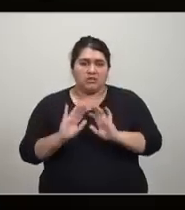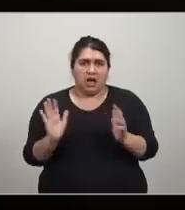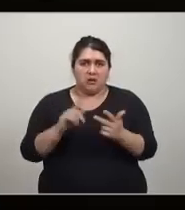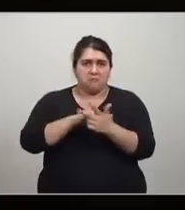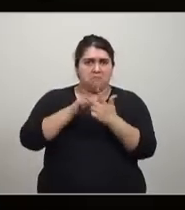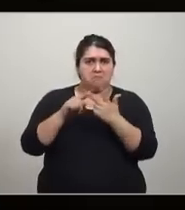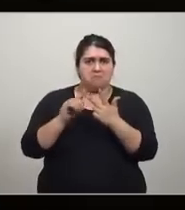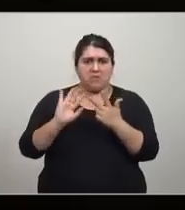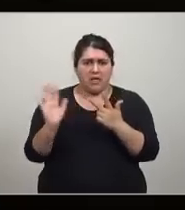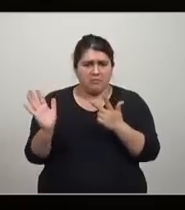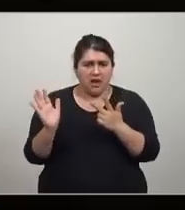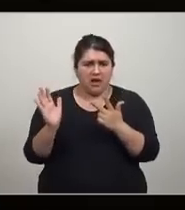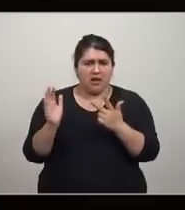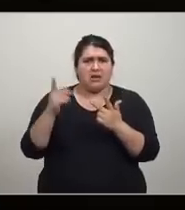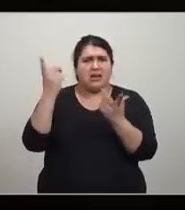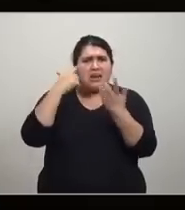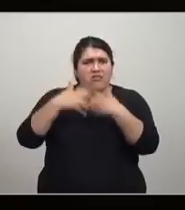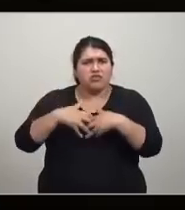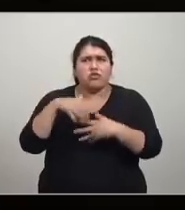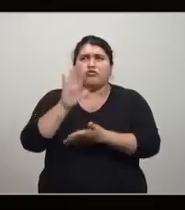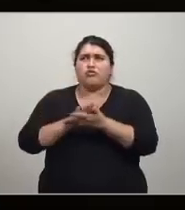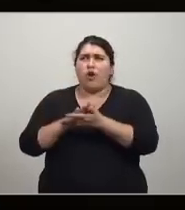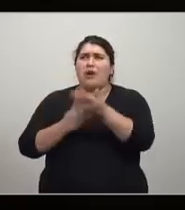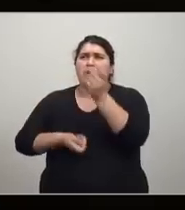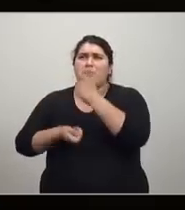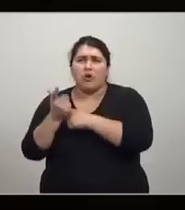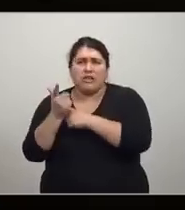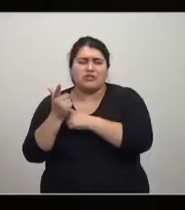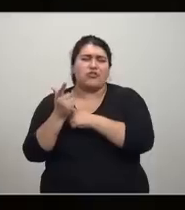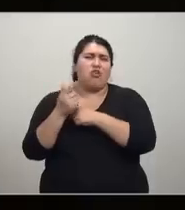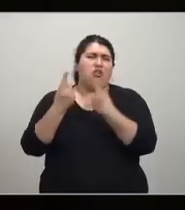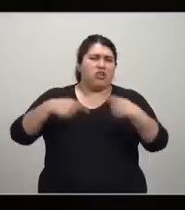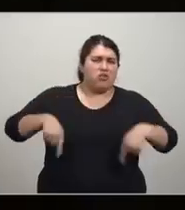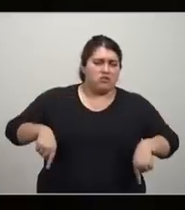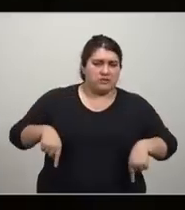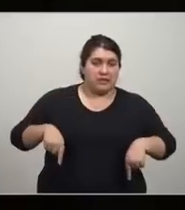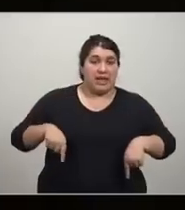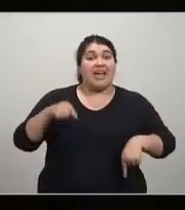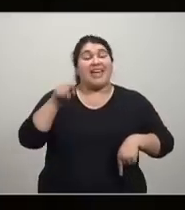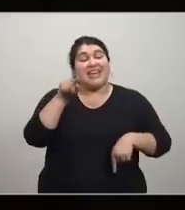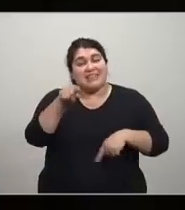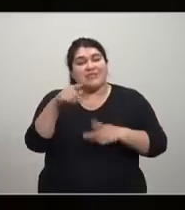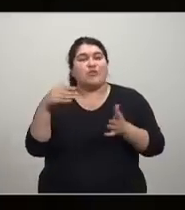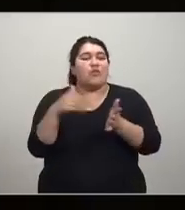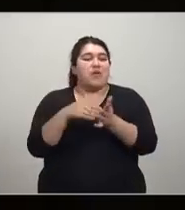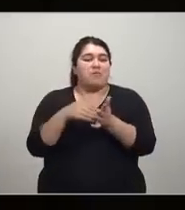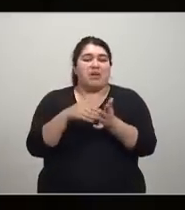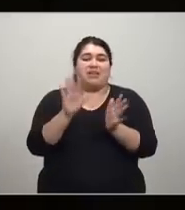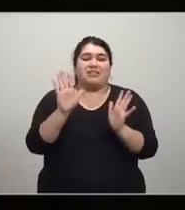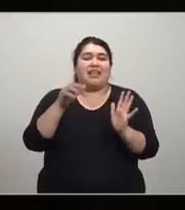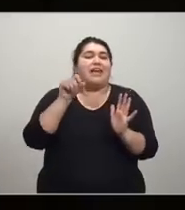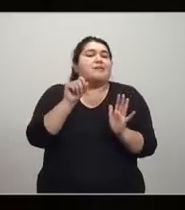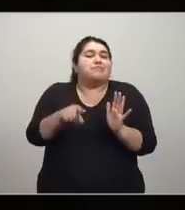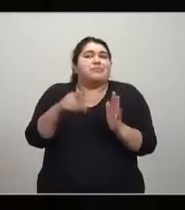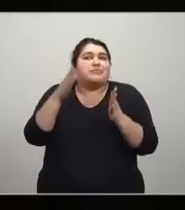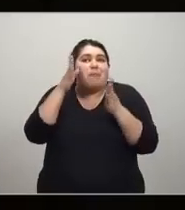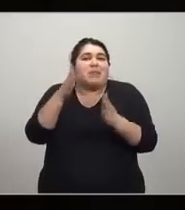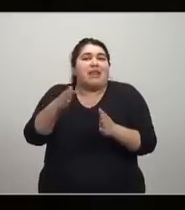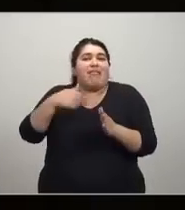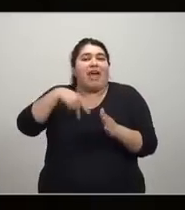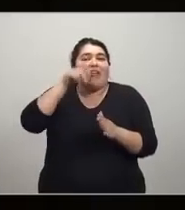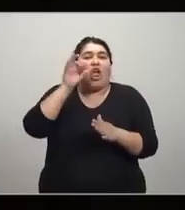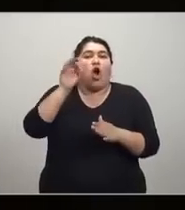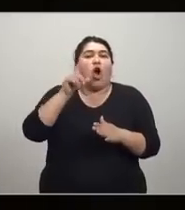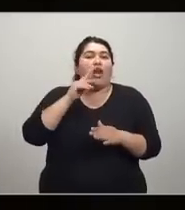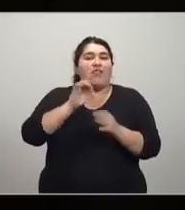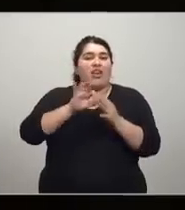Ten en cuenta de política comercial, restricción a las importaciones, cuotas, etcétera. Eso ni se habla porque eso el corazón del neoliberalismo, ¿no? Entonces,